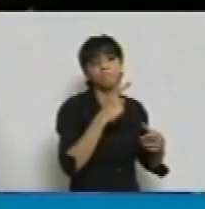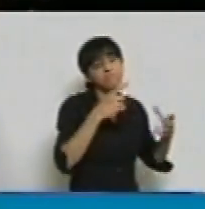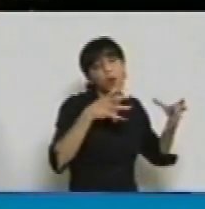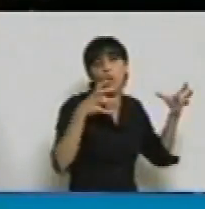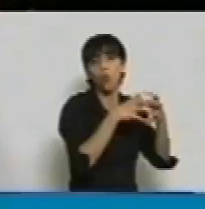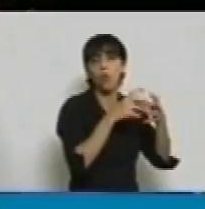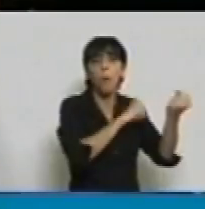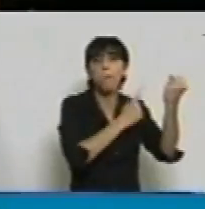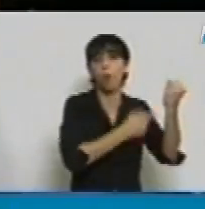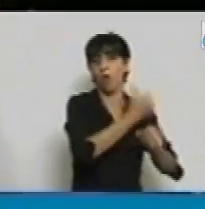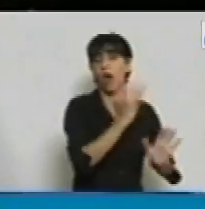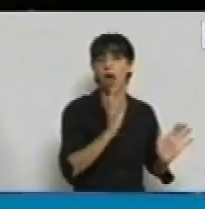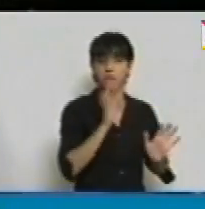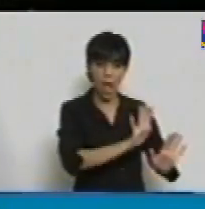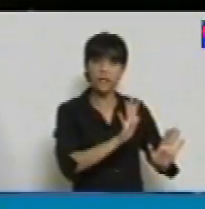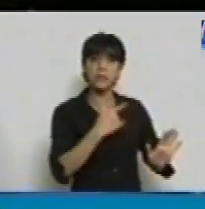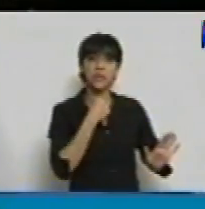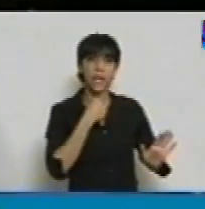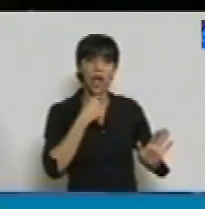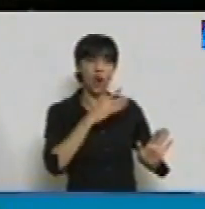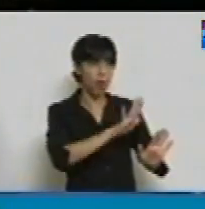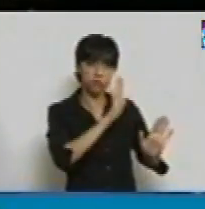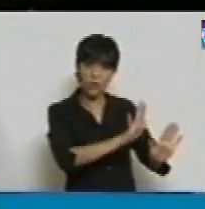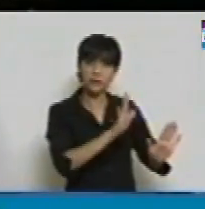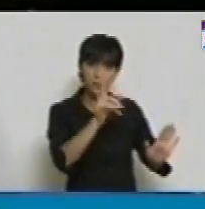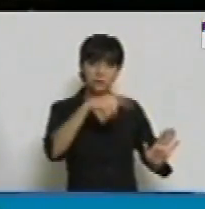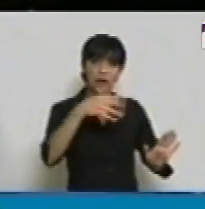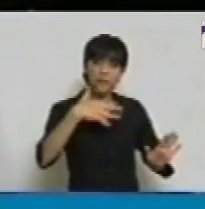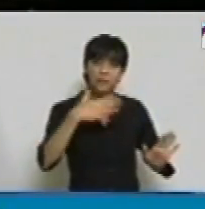a quedar registrado. Y quiero terminar con una frase,